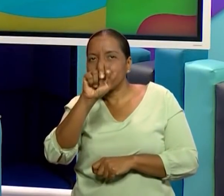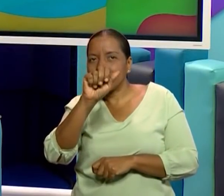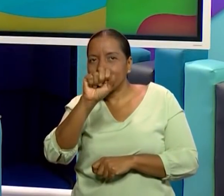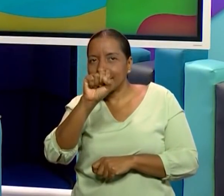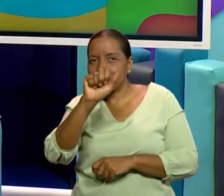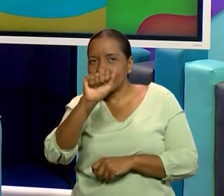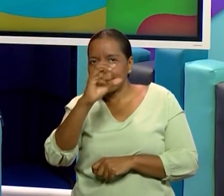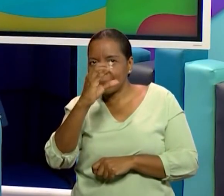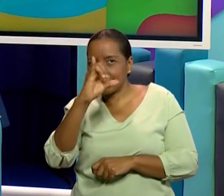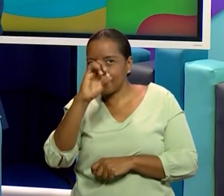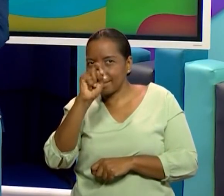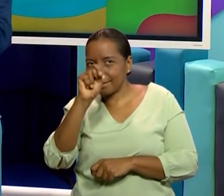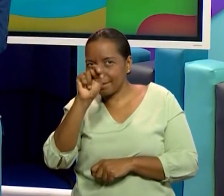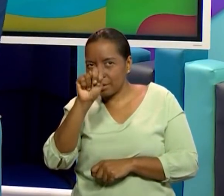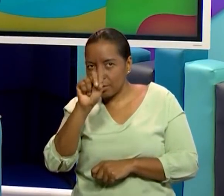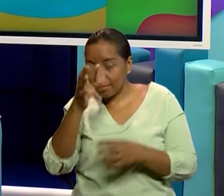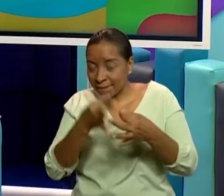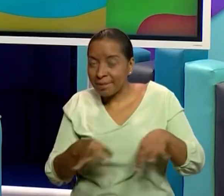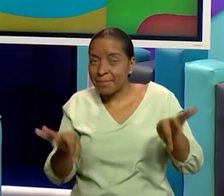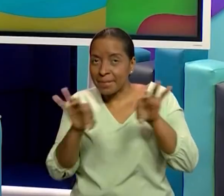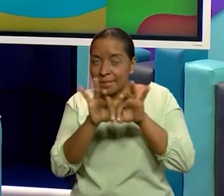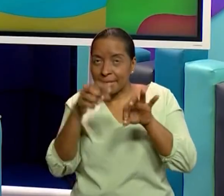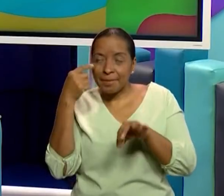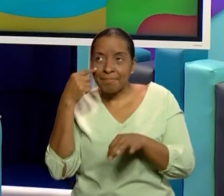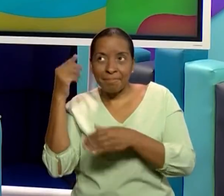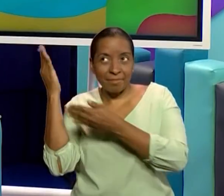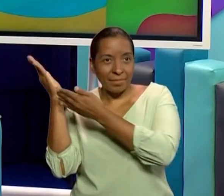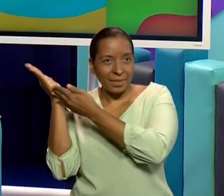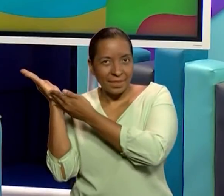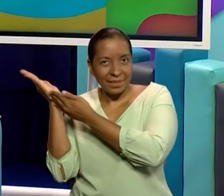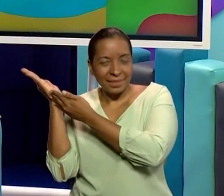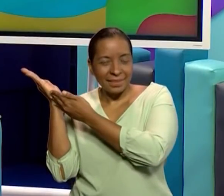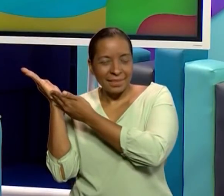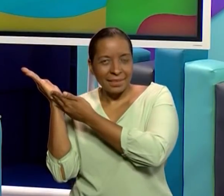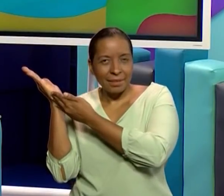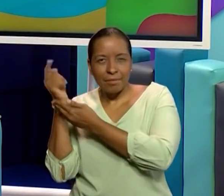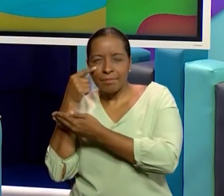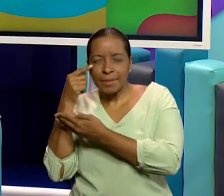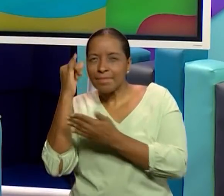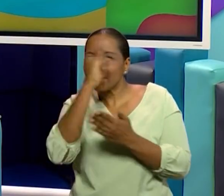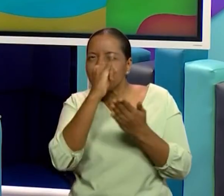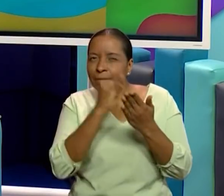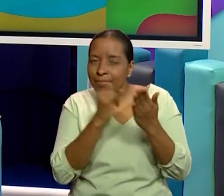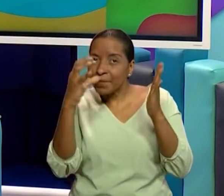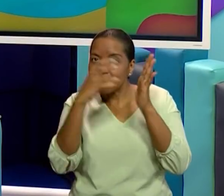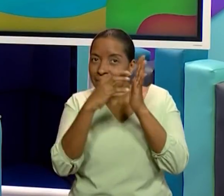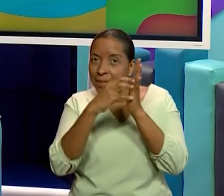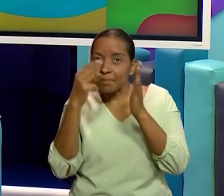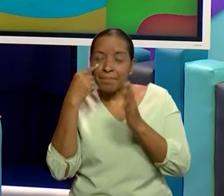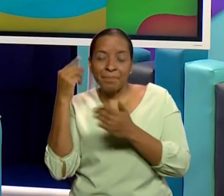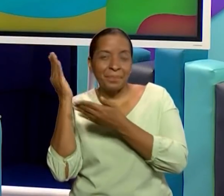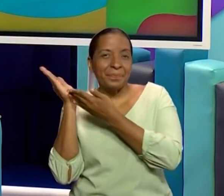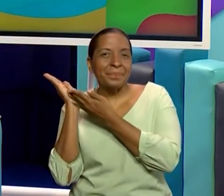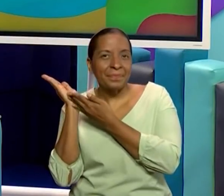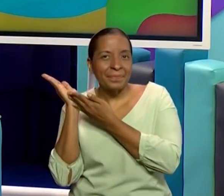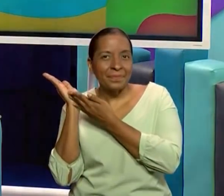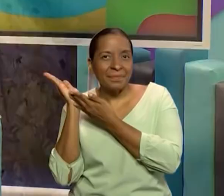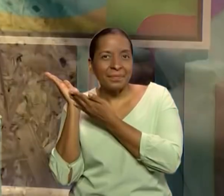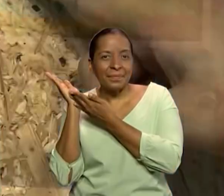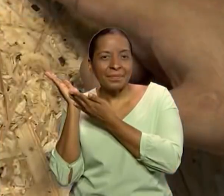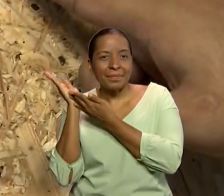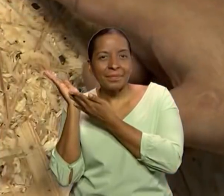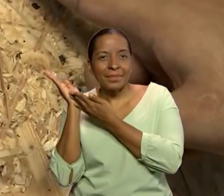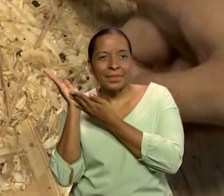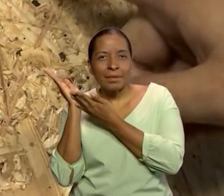interesante. Vamos a ver, vamos a colocar ya la segunda etapa, vamos a indicar con estos, ¿verdad?